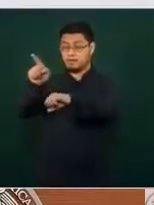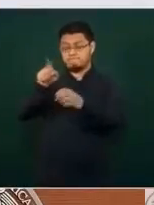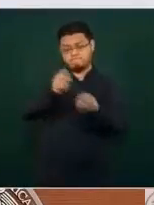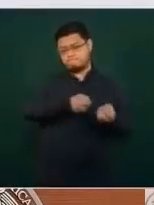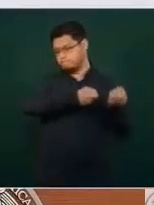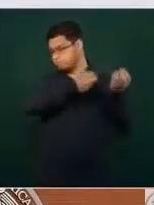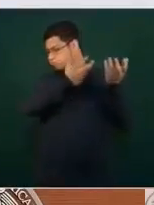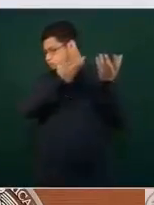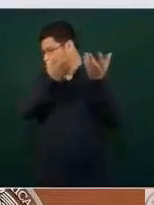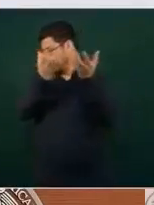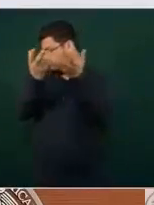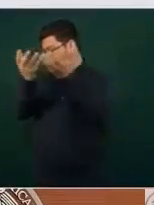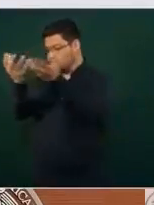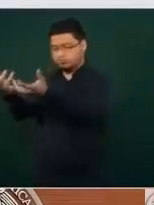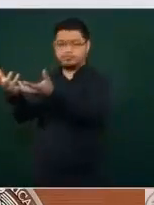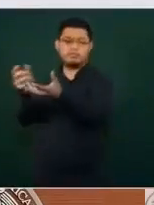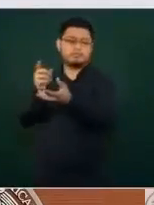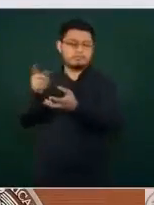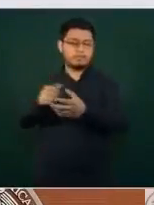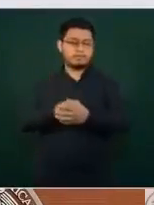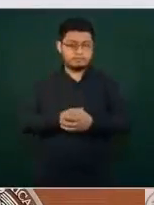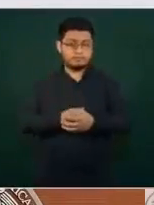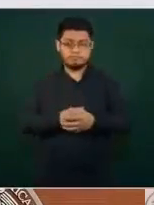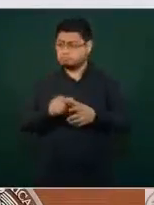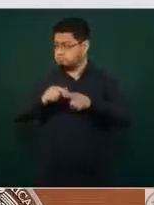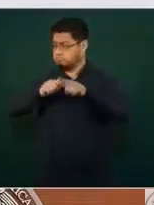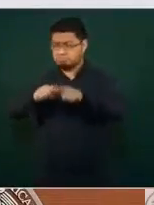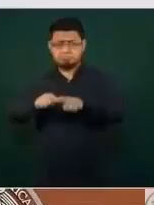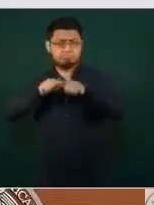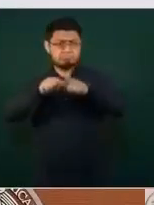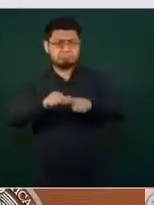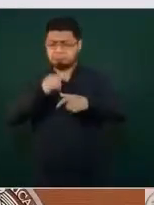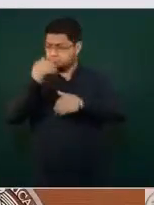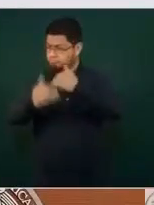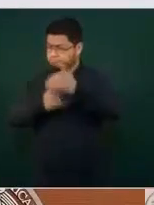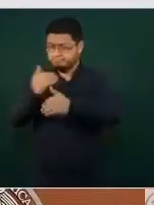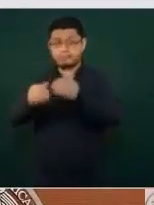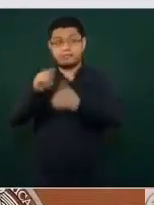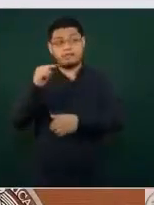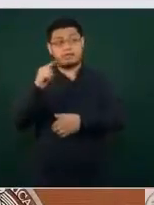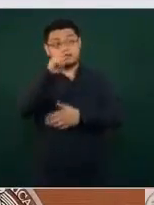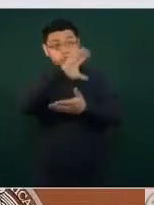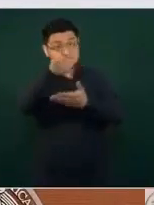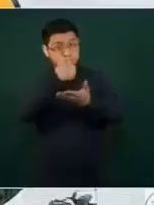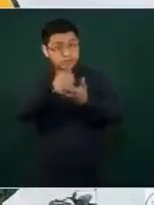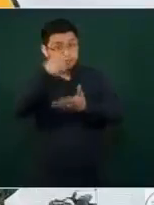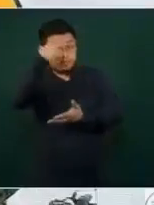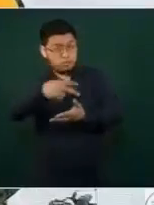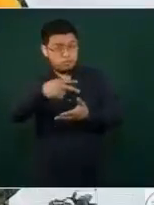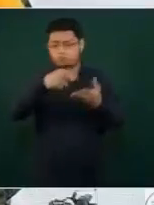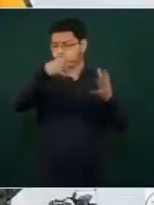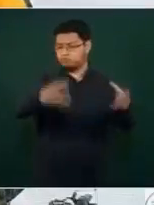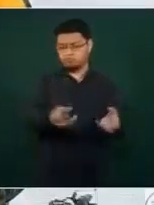con aviones de la Fuerza Aérea, sacamos o seguimos sacando de la Ciudad de México hacia los respectivos